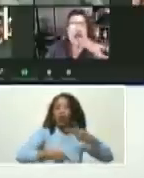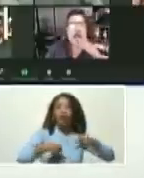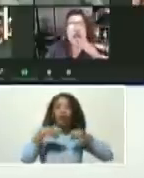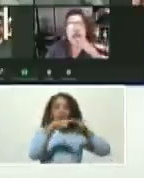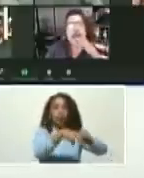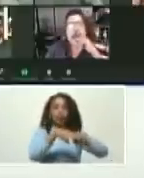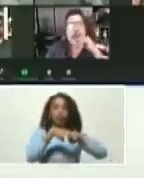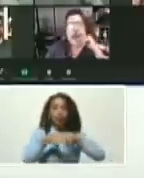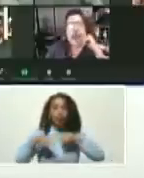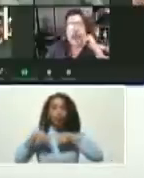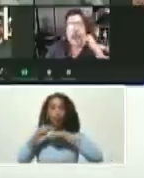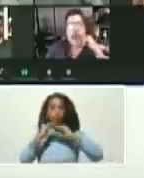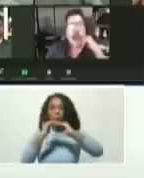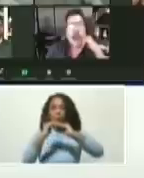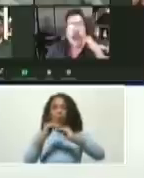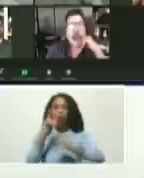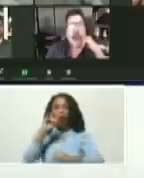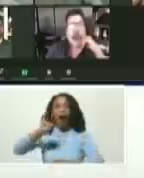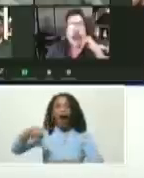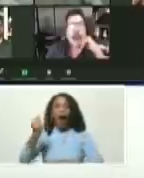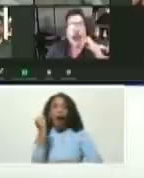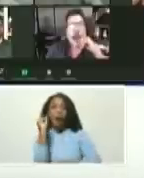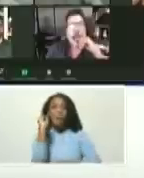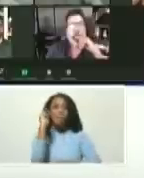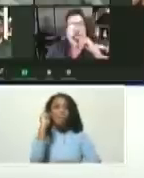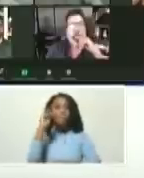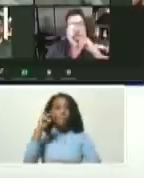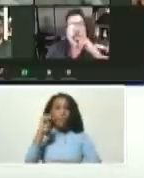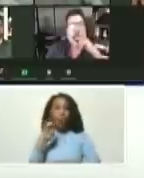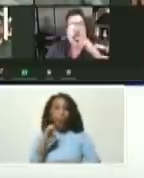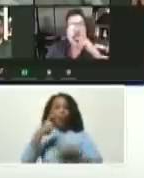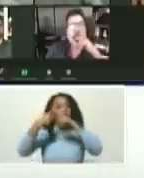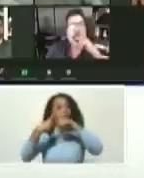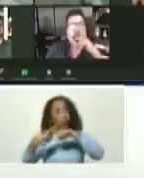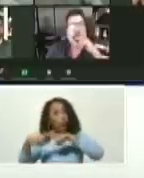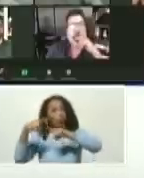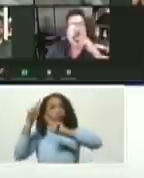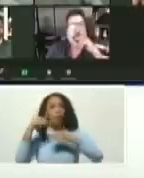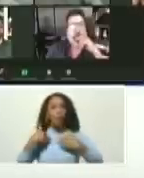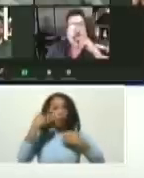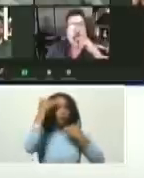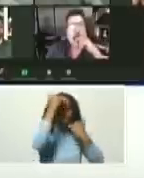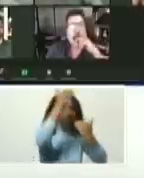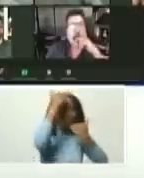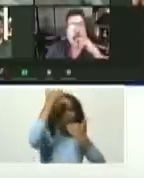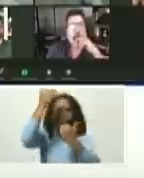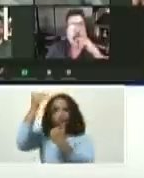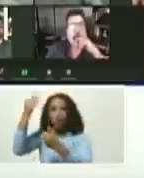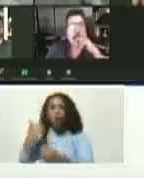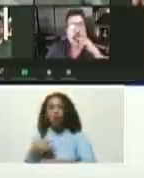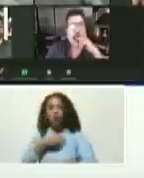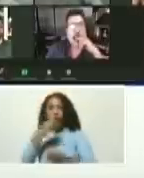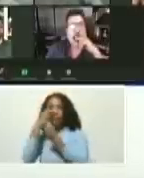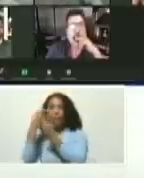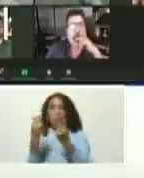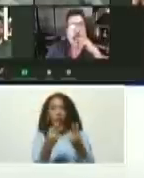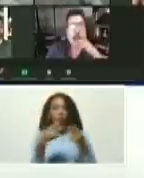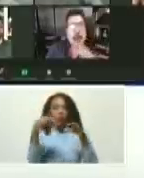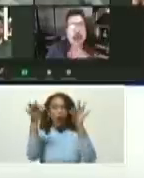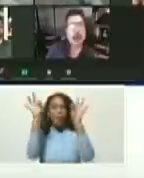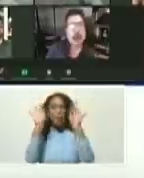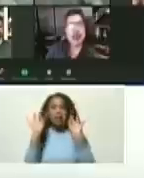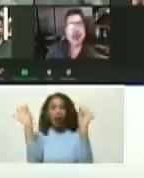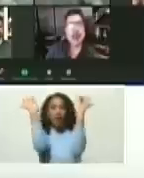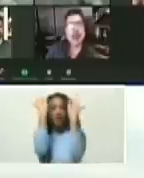Occidente, Jaime González, entre otros. Mi saludo, pues, los hemos invitado de manera especial